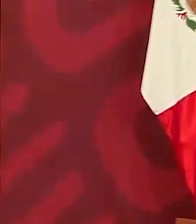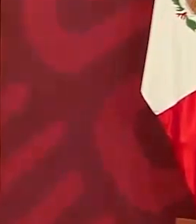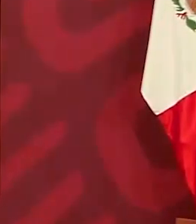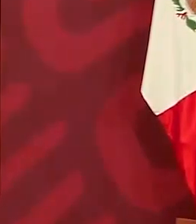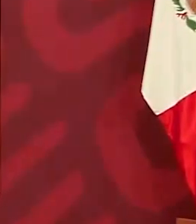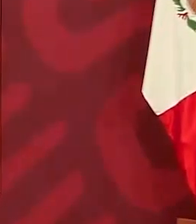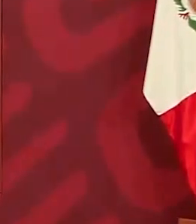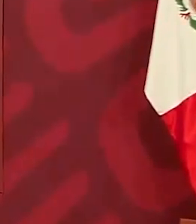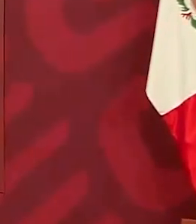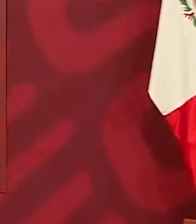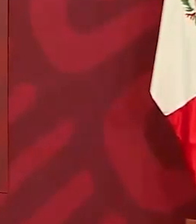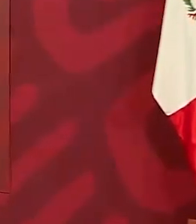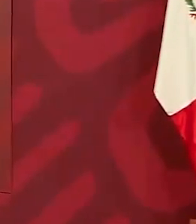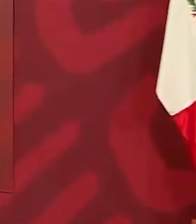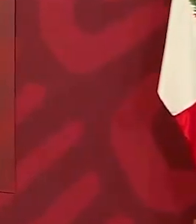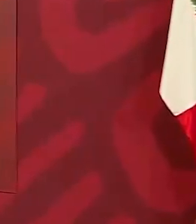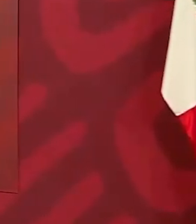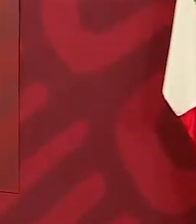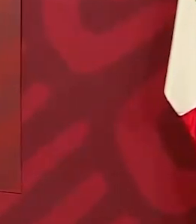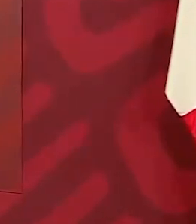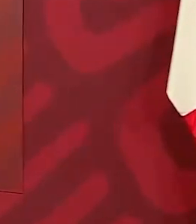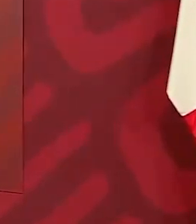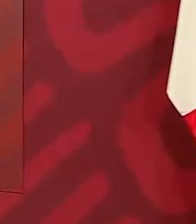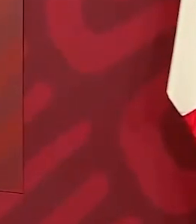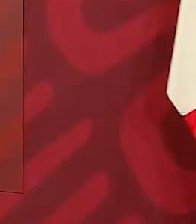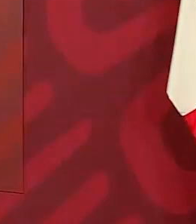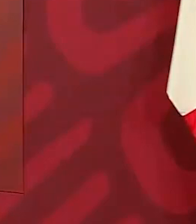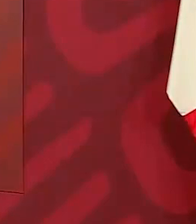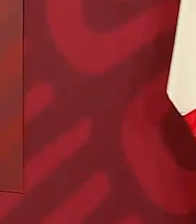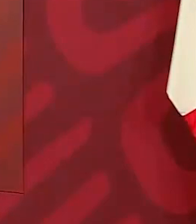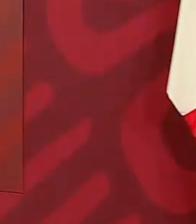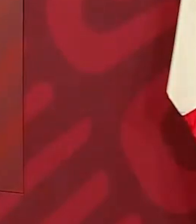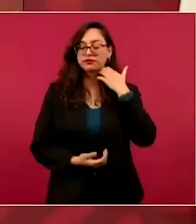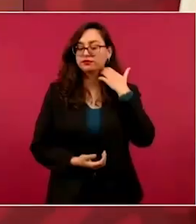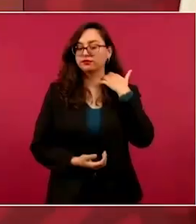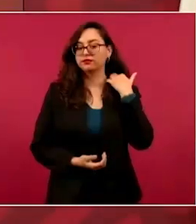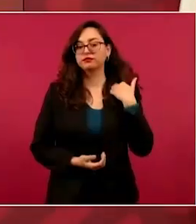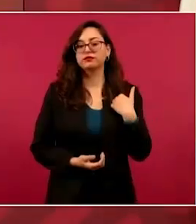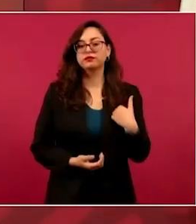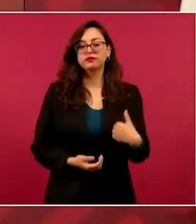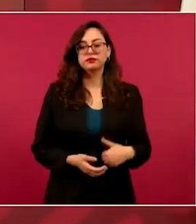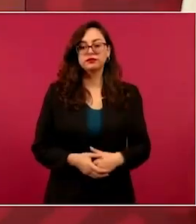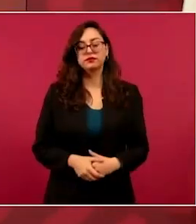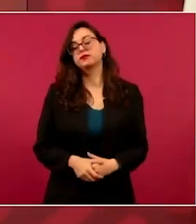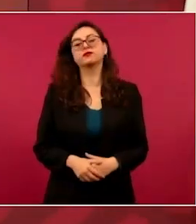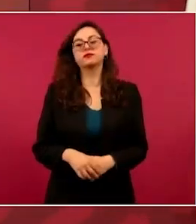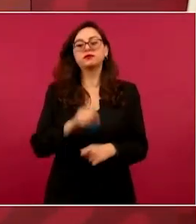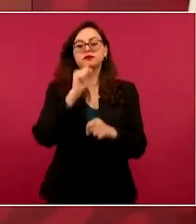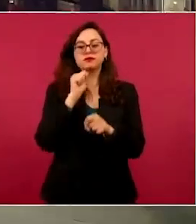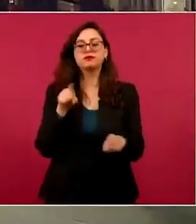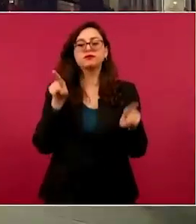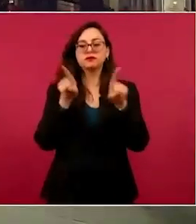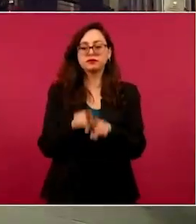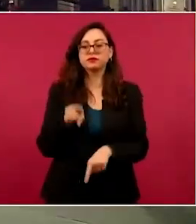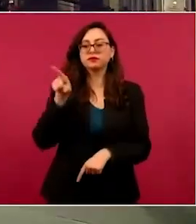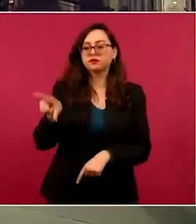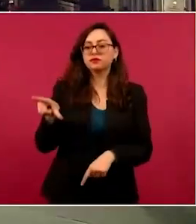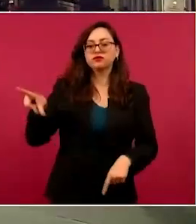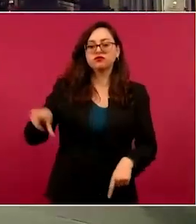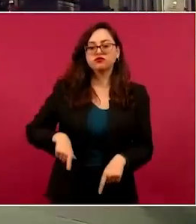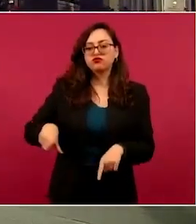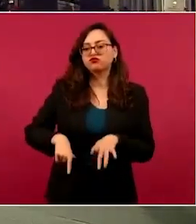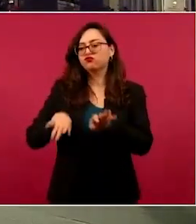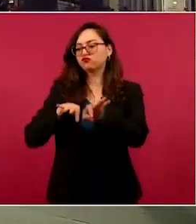no podía irse a trabajar a una empresa privada,